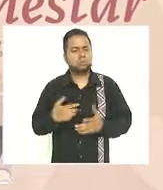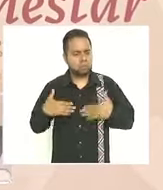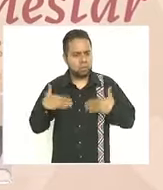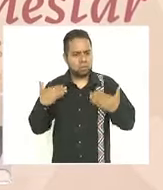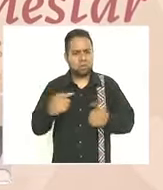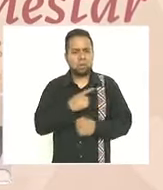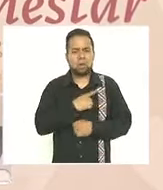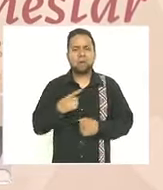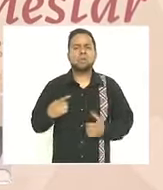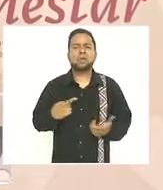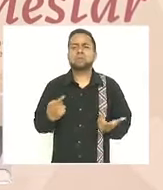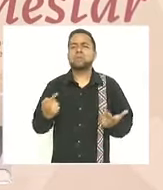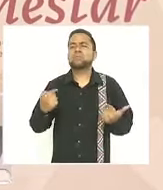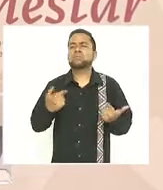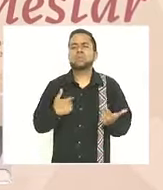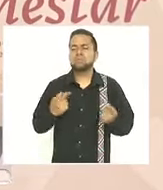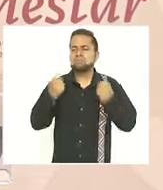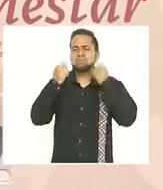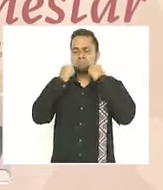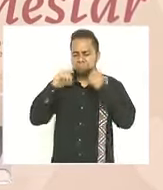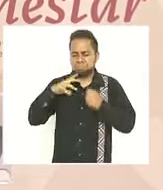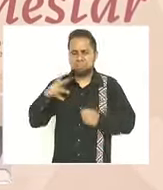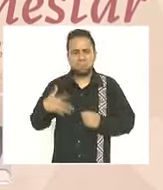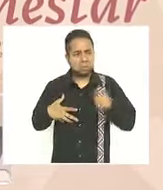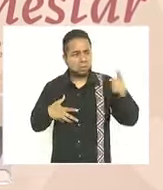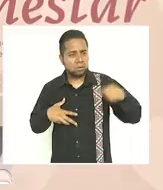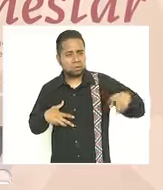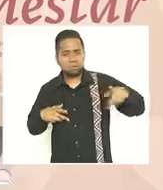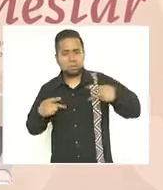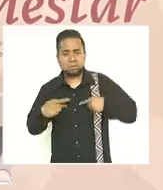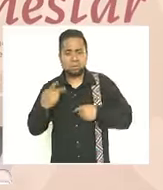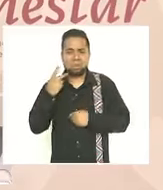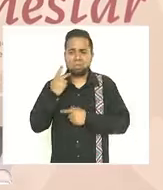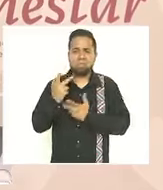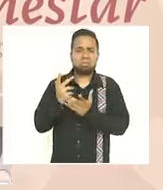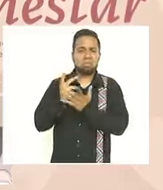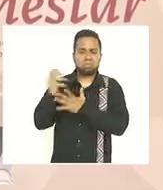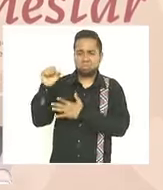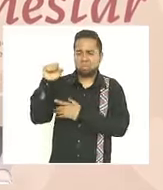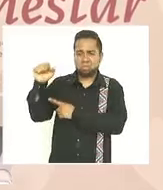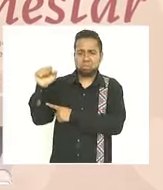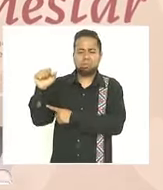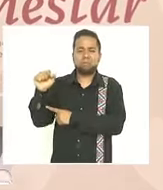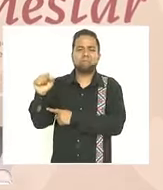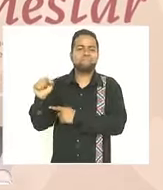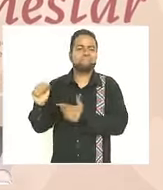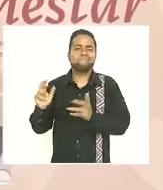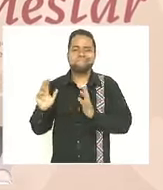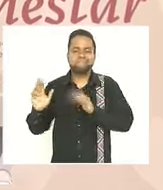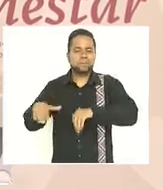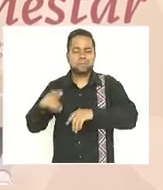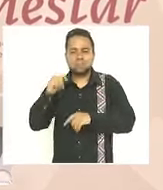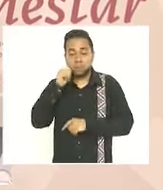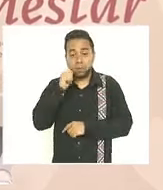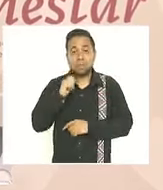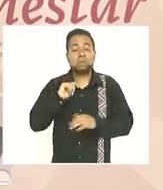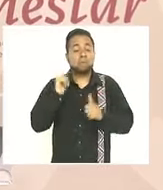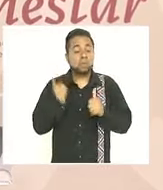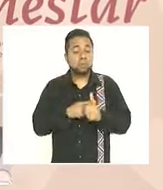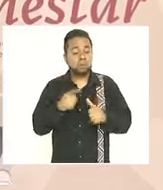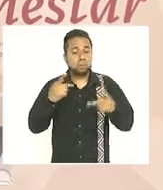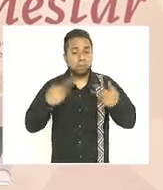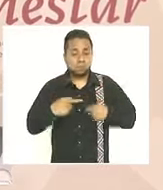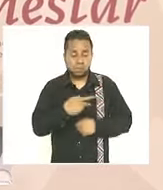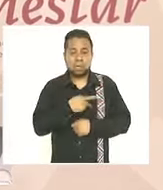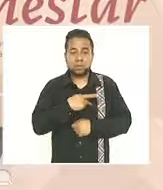aunque le duela a la derecha la estrategia de usted por el bien de todos primero los pobres